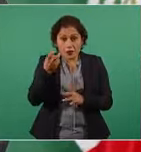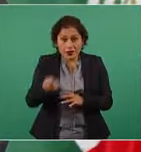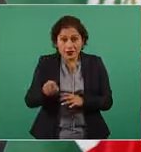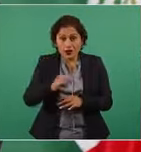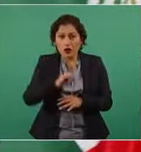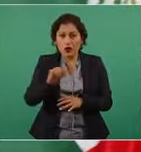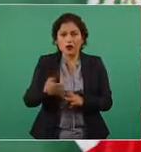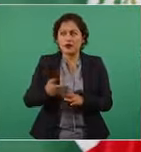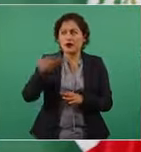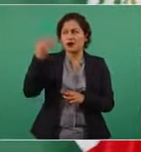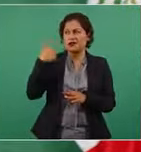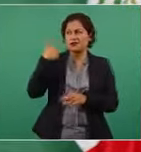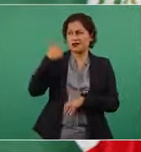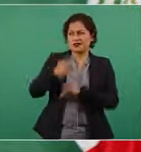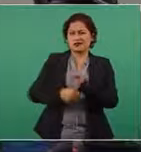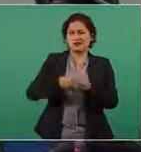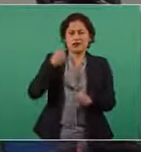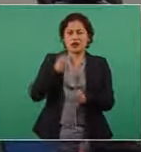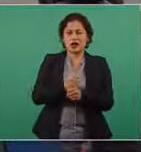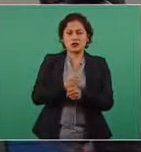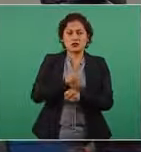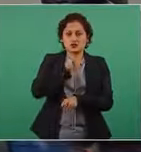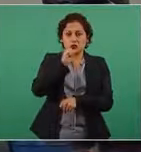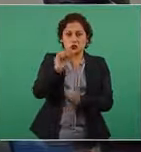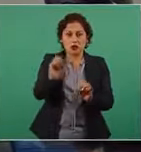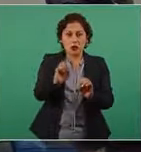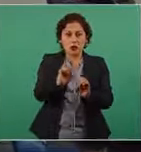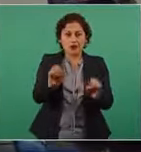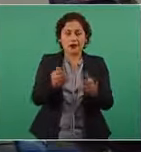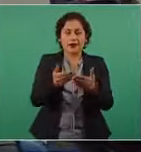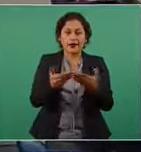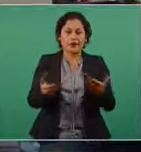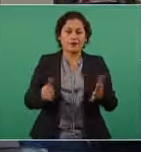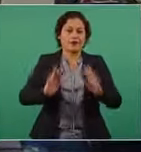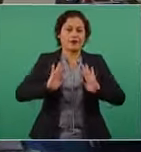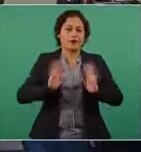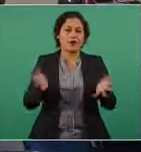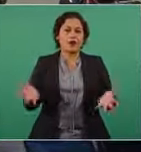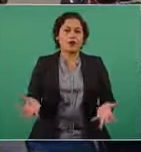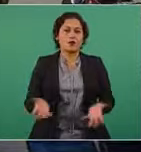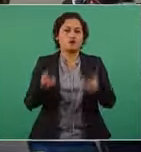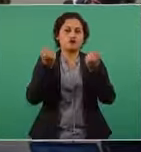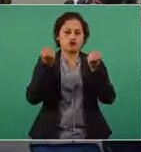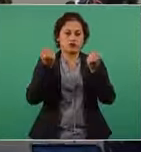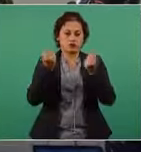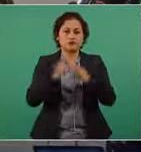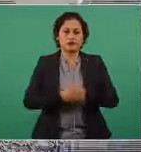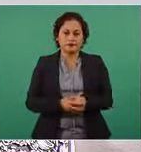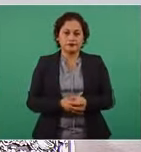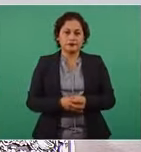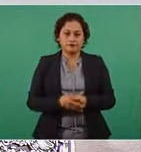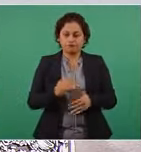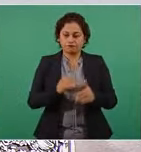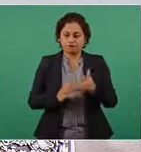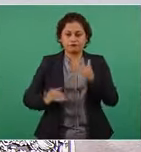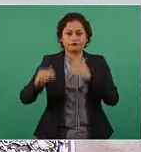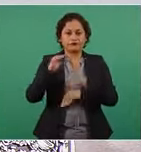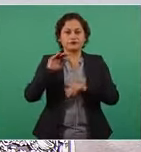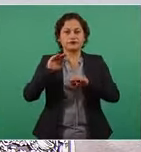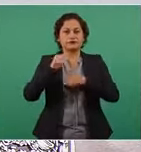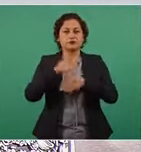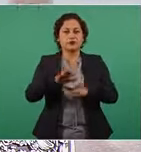no teníamos un incremento como el que se tuvo en mayo en empleo,